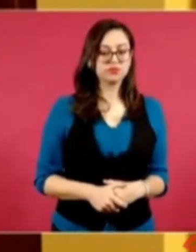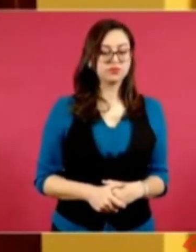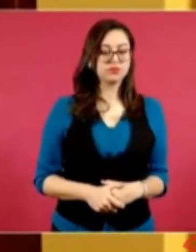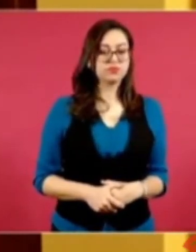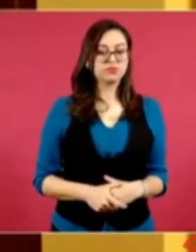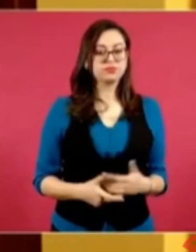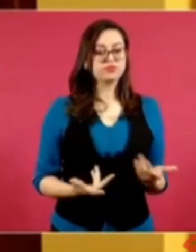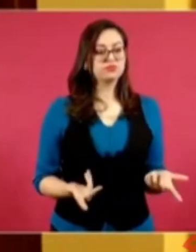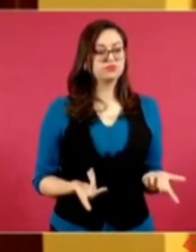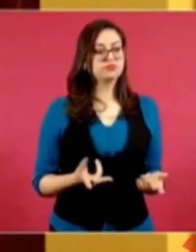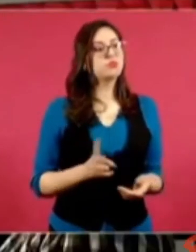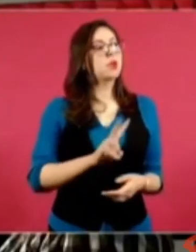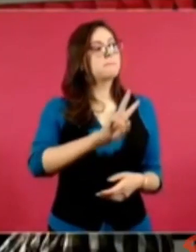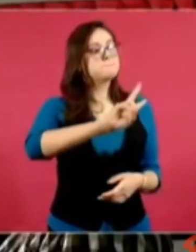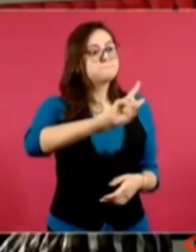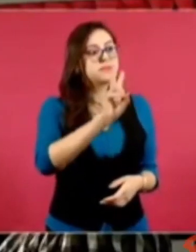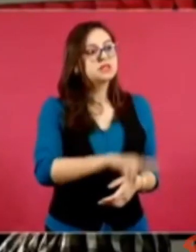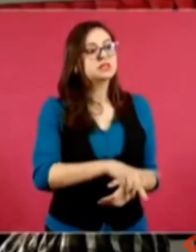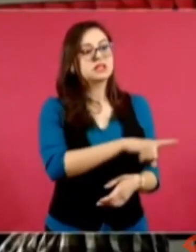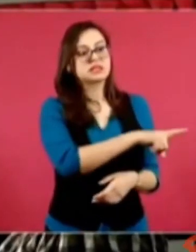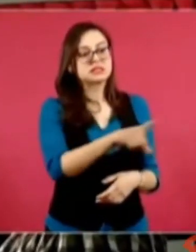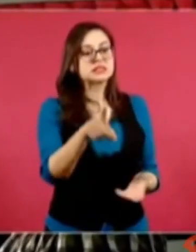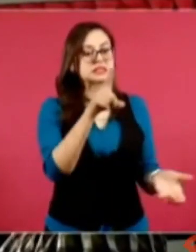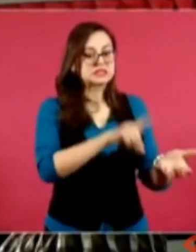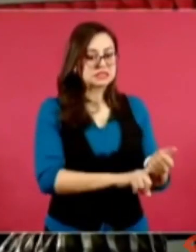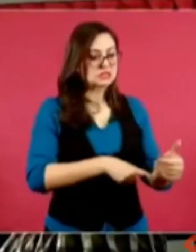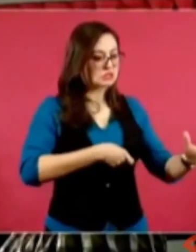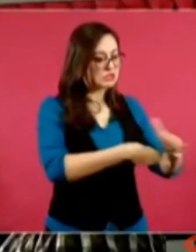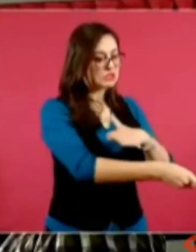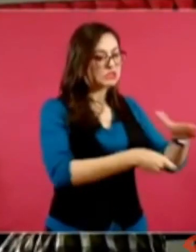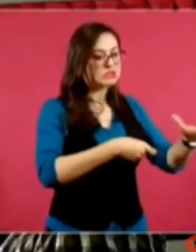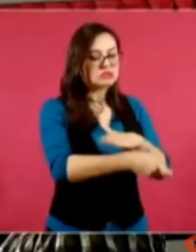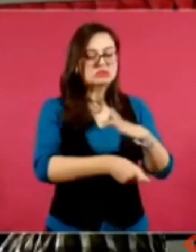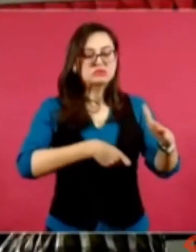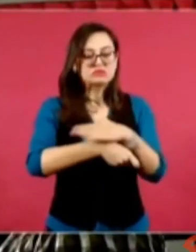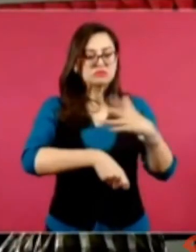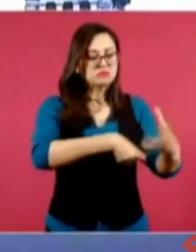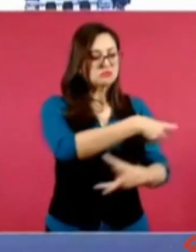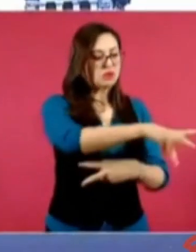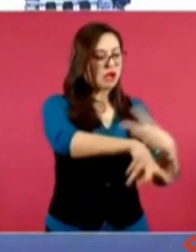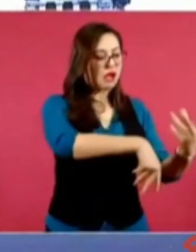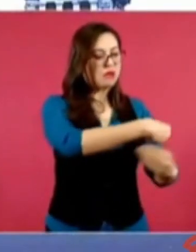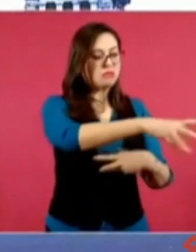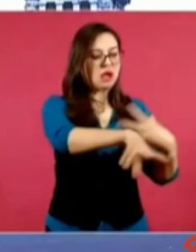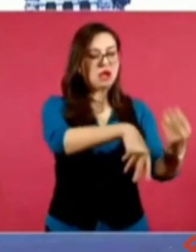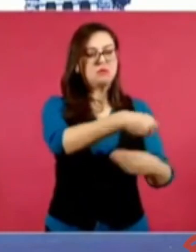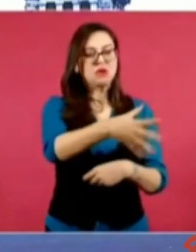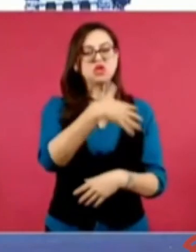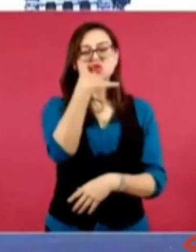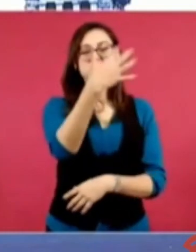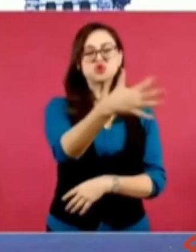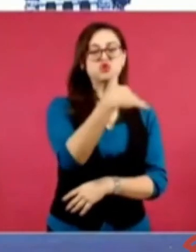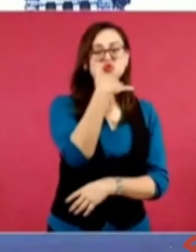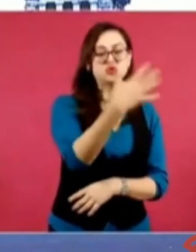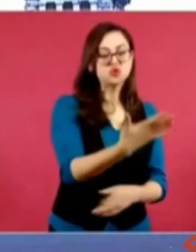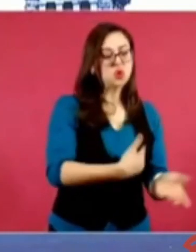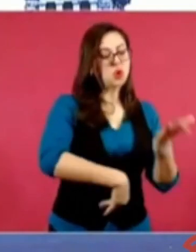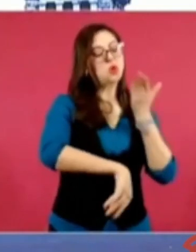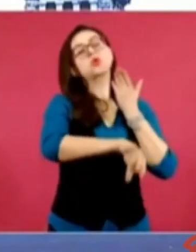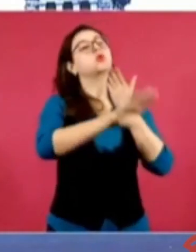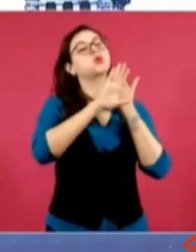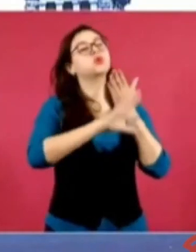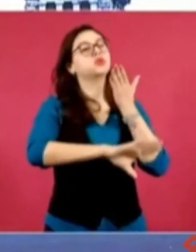ilícita se ha utilizado para